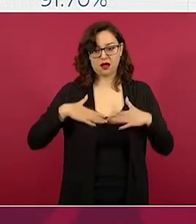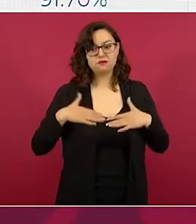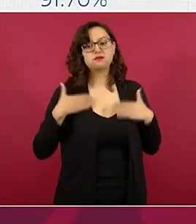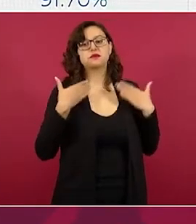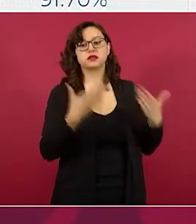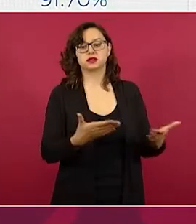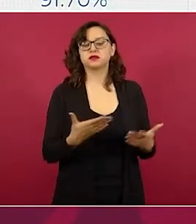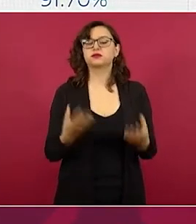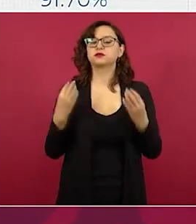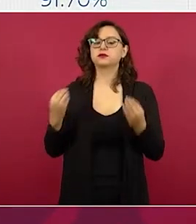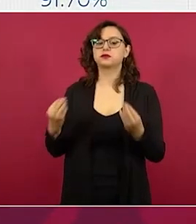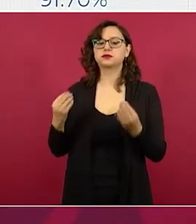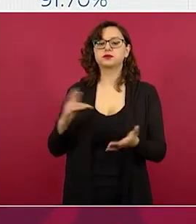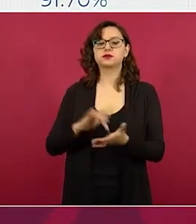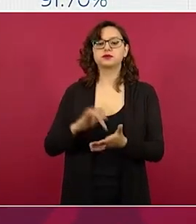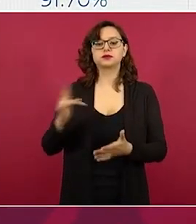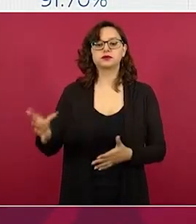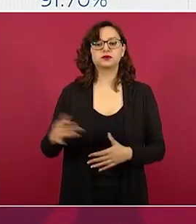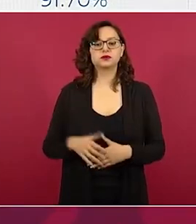muchas gracias.